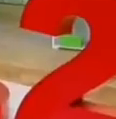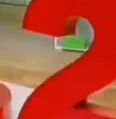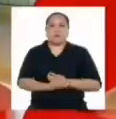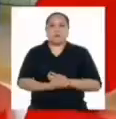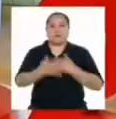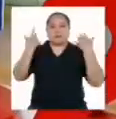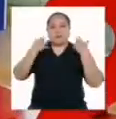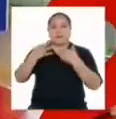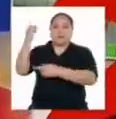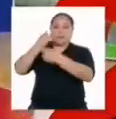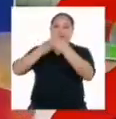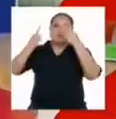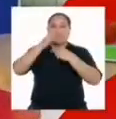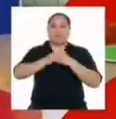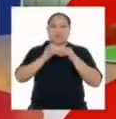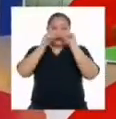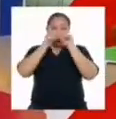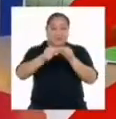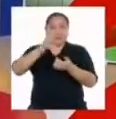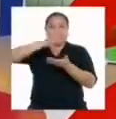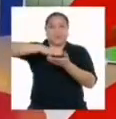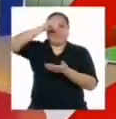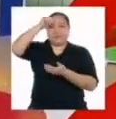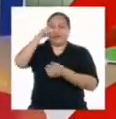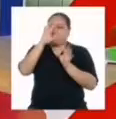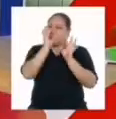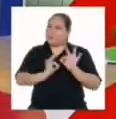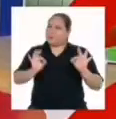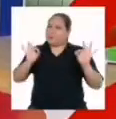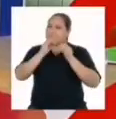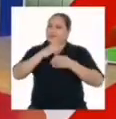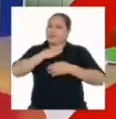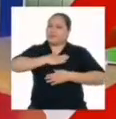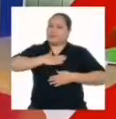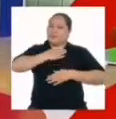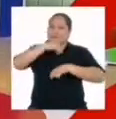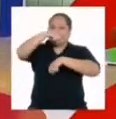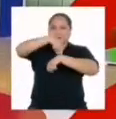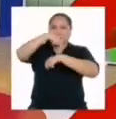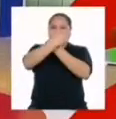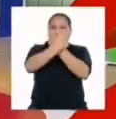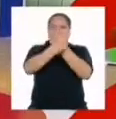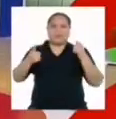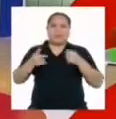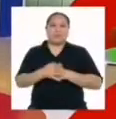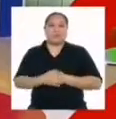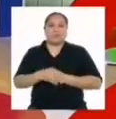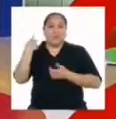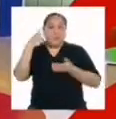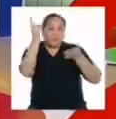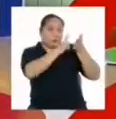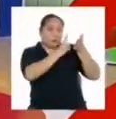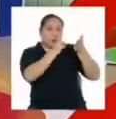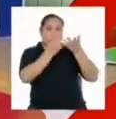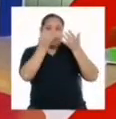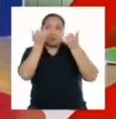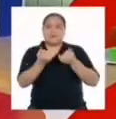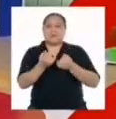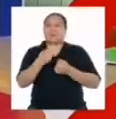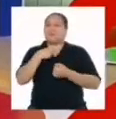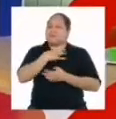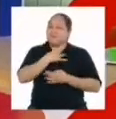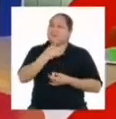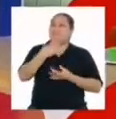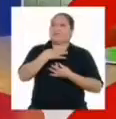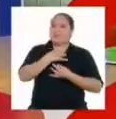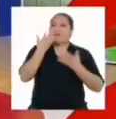Ya estamos de regreso para seguir aprendiendo sobre la importancia de disfrutar nuestro tiempo libre. Ya leí el texto de hoy y está